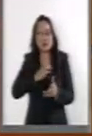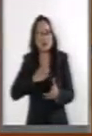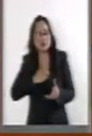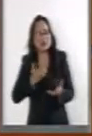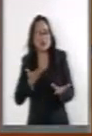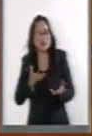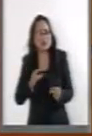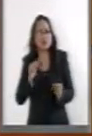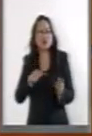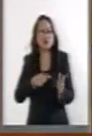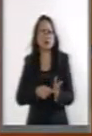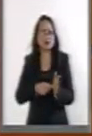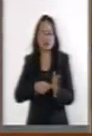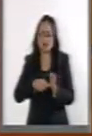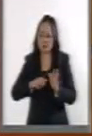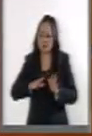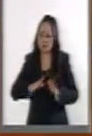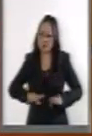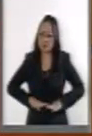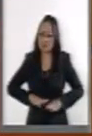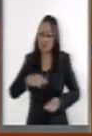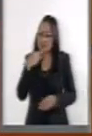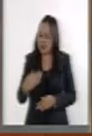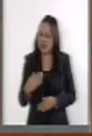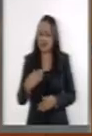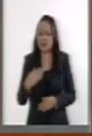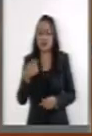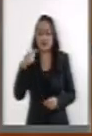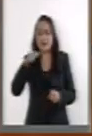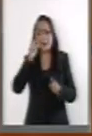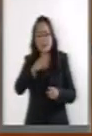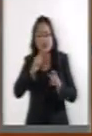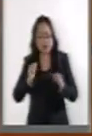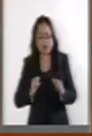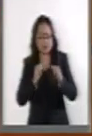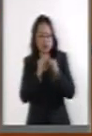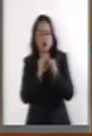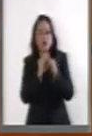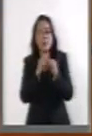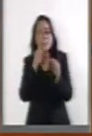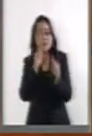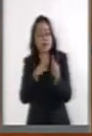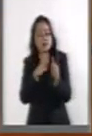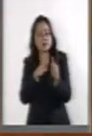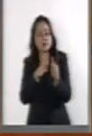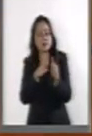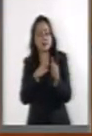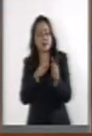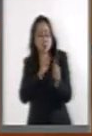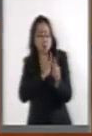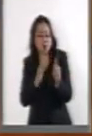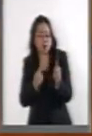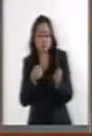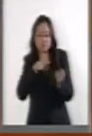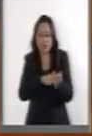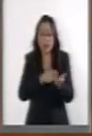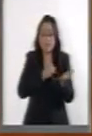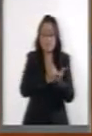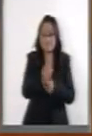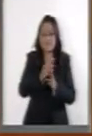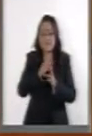adecuado o al menos lo más ortodoxo que una misma institución sea a la vez instancia de justicia